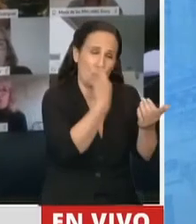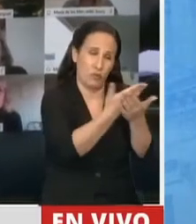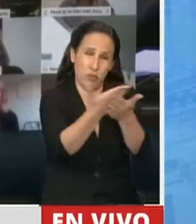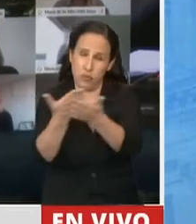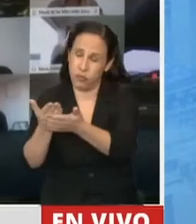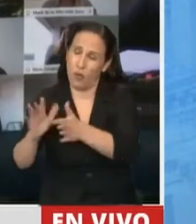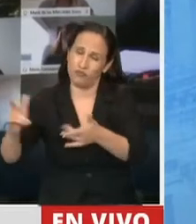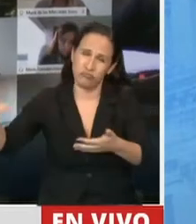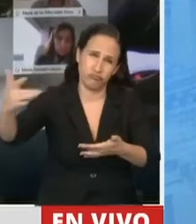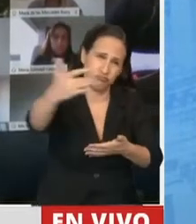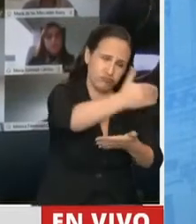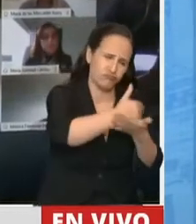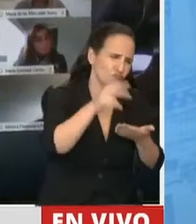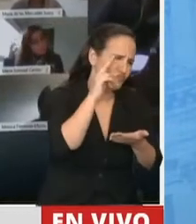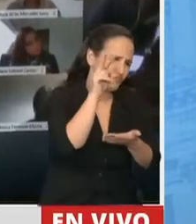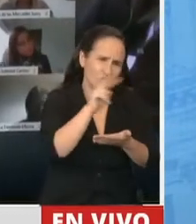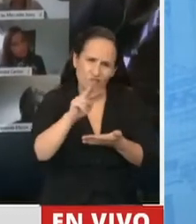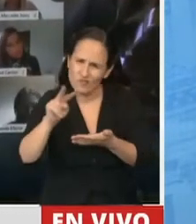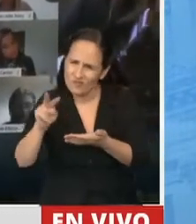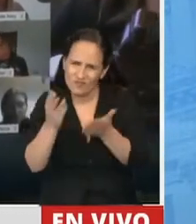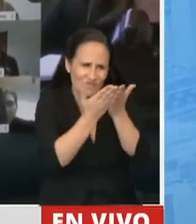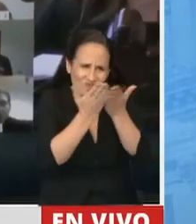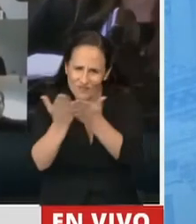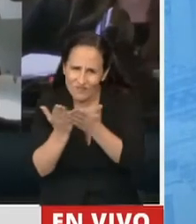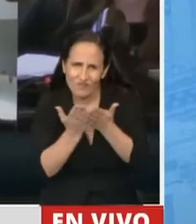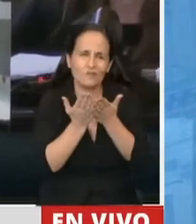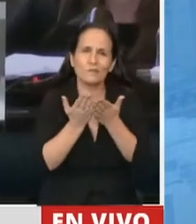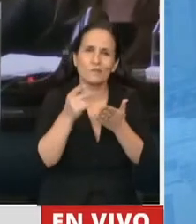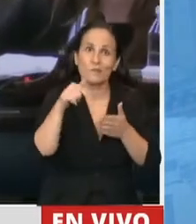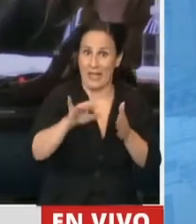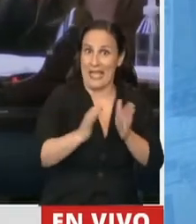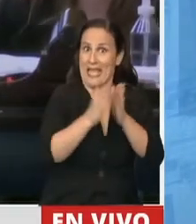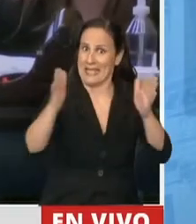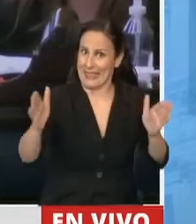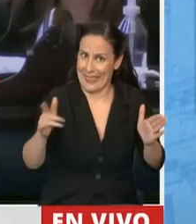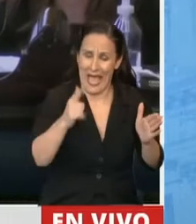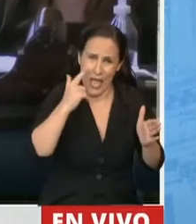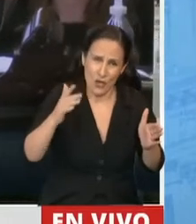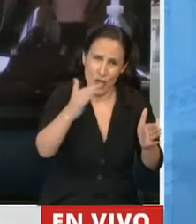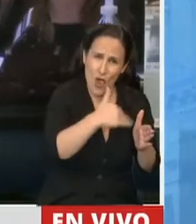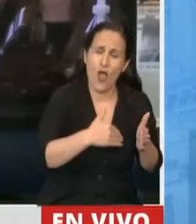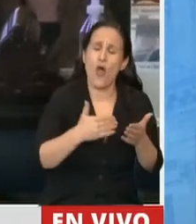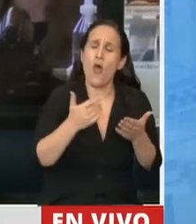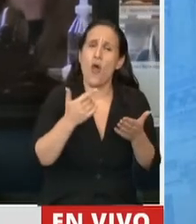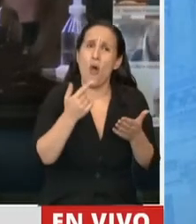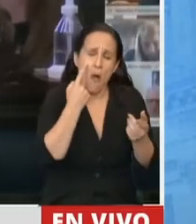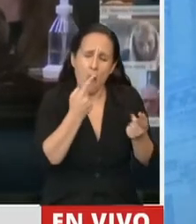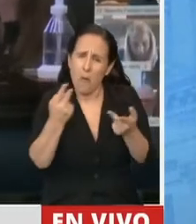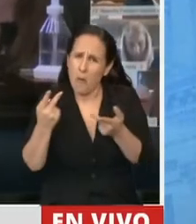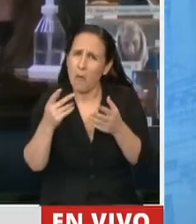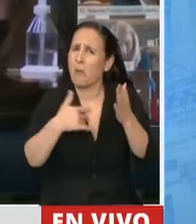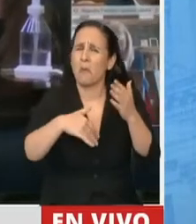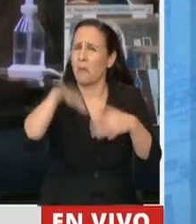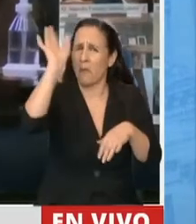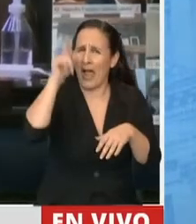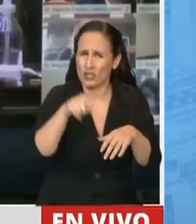ingresados en la Cámara de Diputados y todos este año, algunos con representaciones, pero la enorme y la